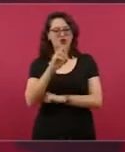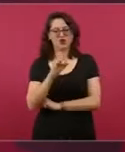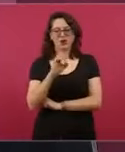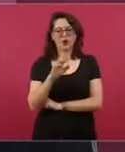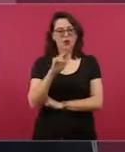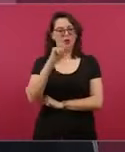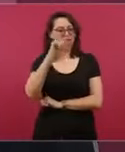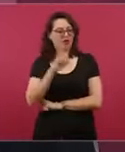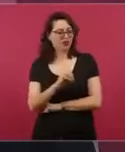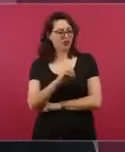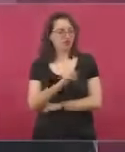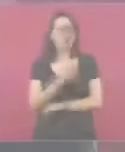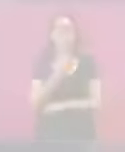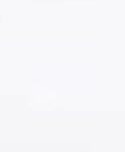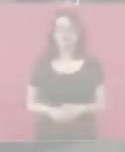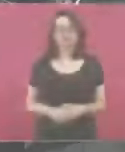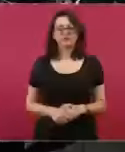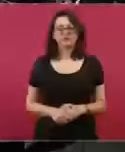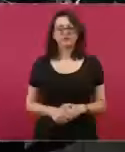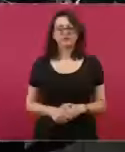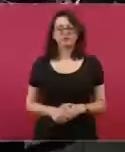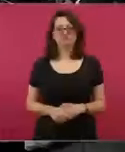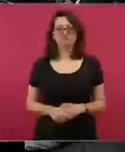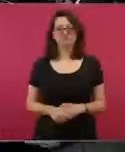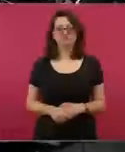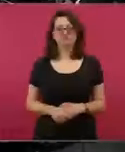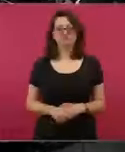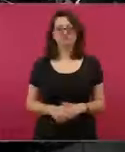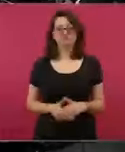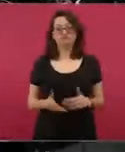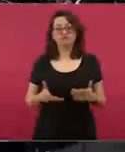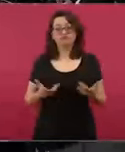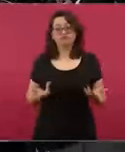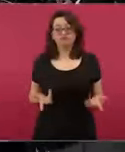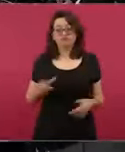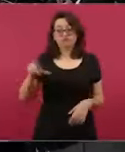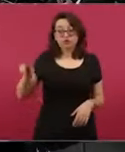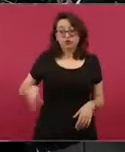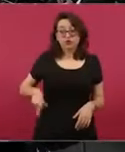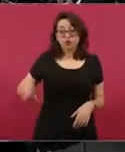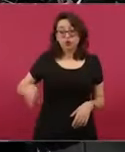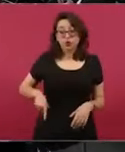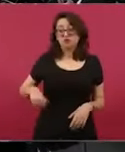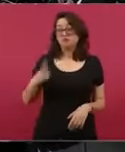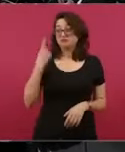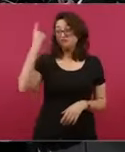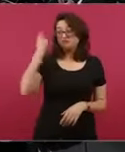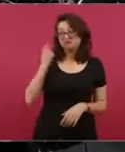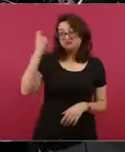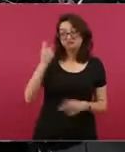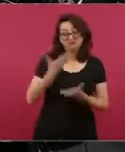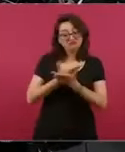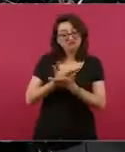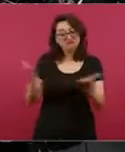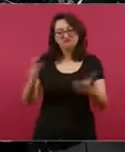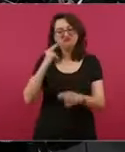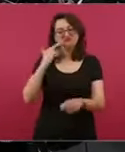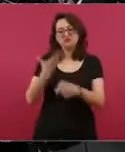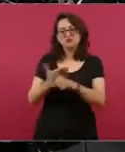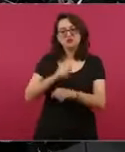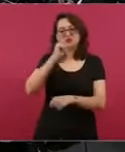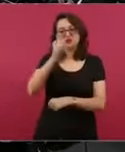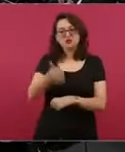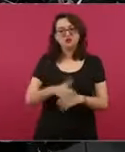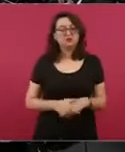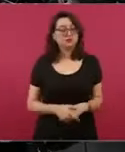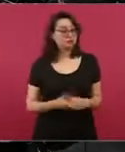Eso no es populismo. Una acción irresponsable de parte de un gobierno. políticas que implementan de supuesto bienestar a través de tarjetas o